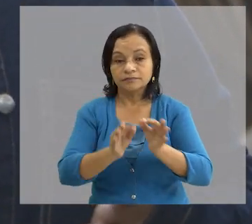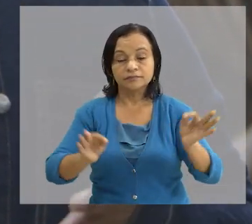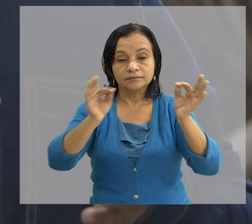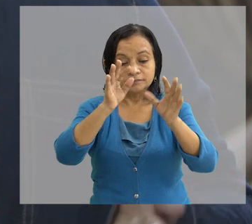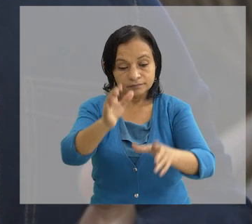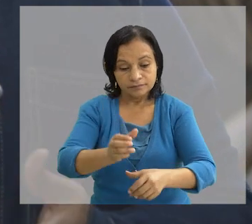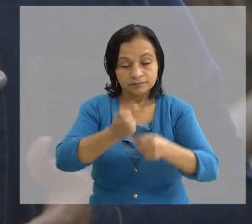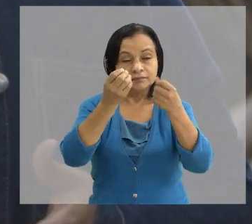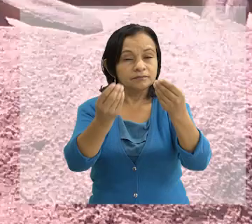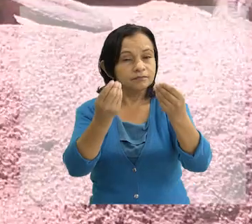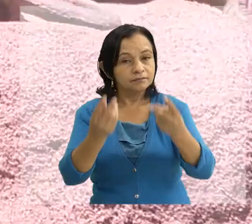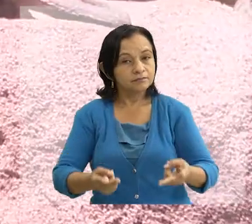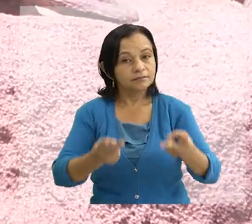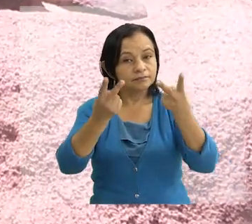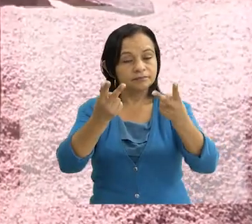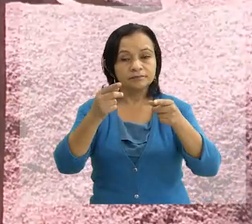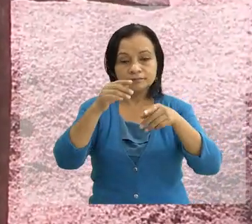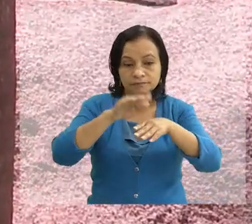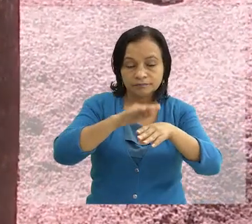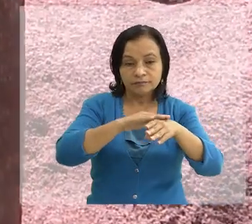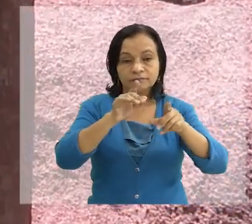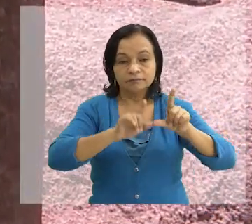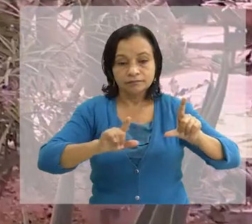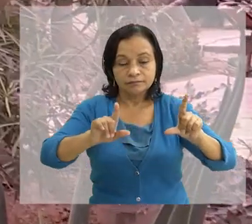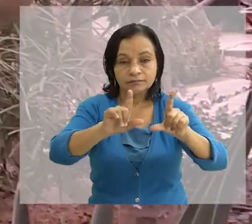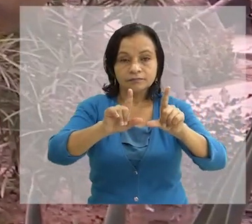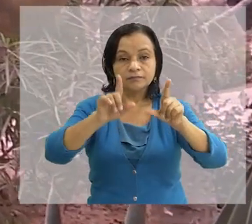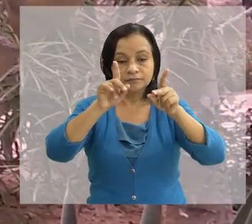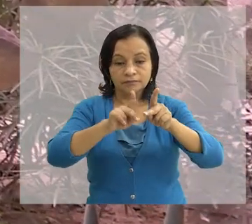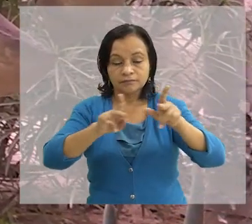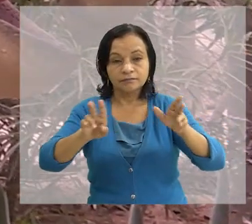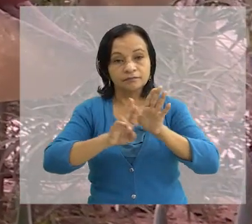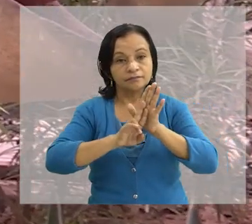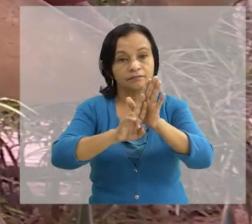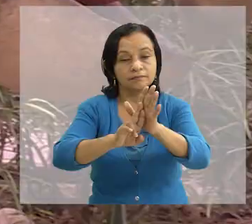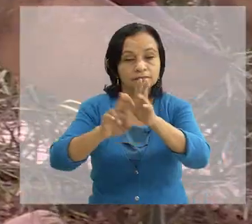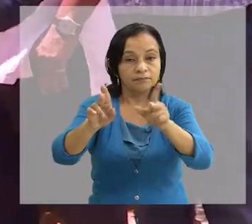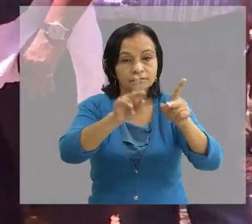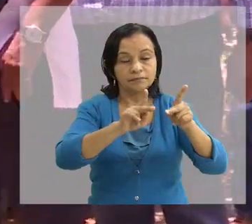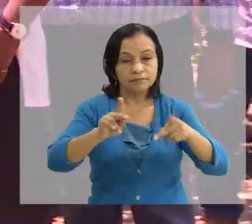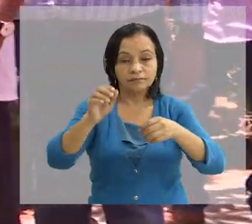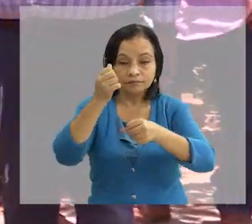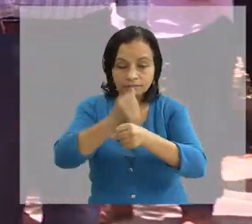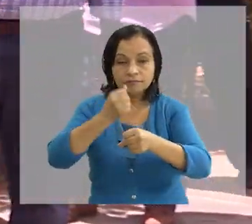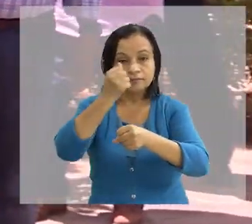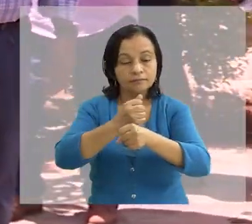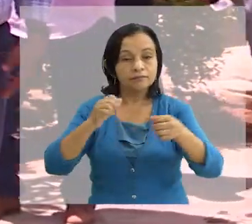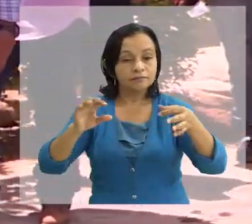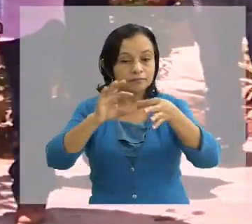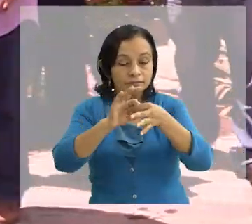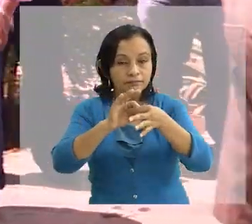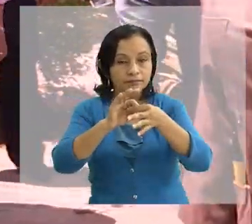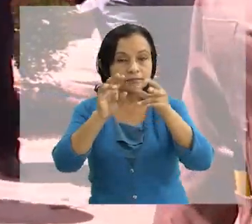de salvar muchísimas vidas Señalización, zonas de seguridad y un plan de respuesta Con un personal preparado Es parte de la